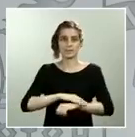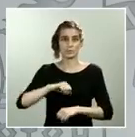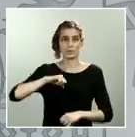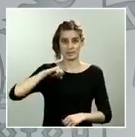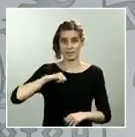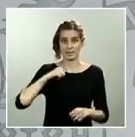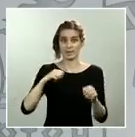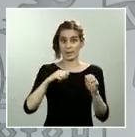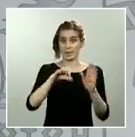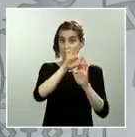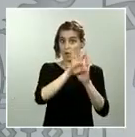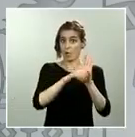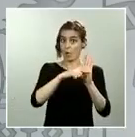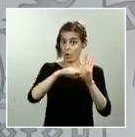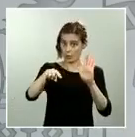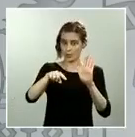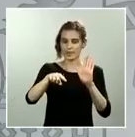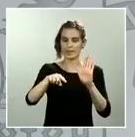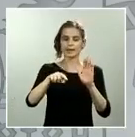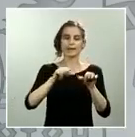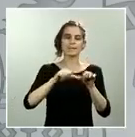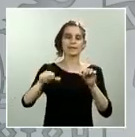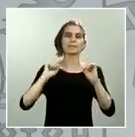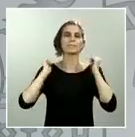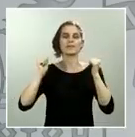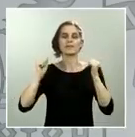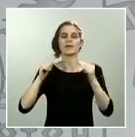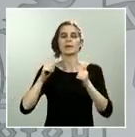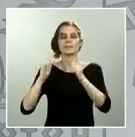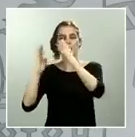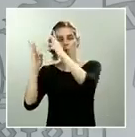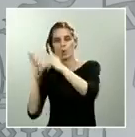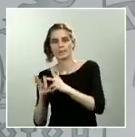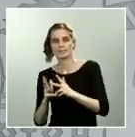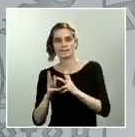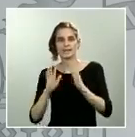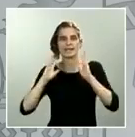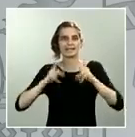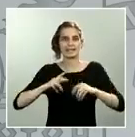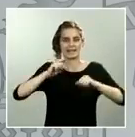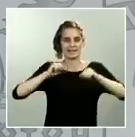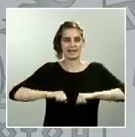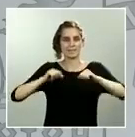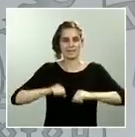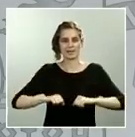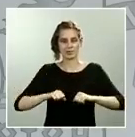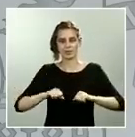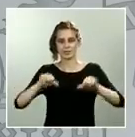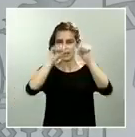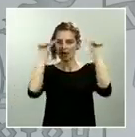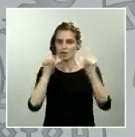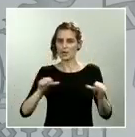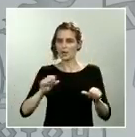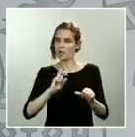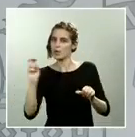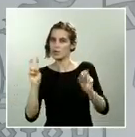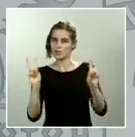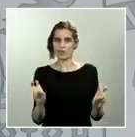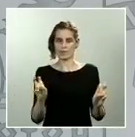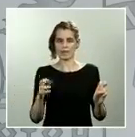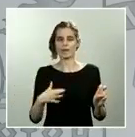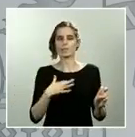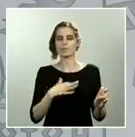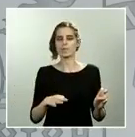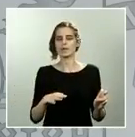un formato que permite tener mucho mejor identificada cada una de las partes de la población al objeto de tomar